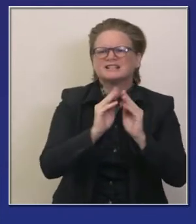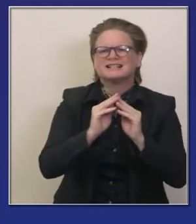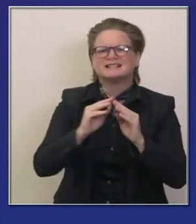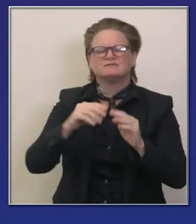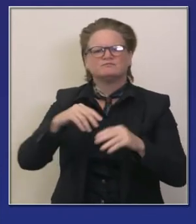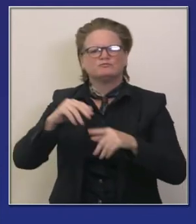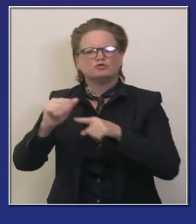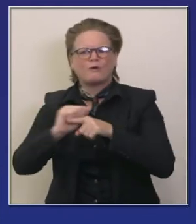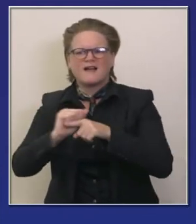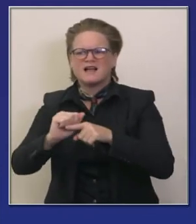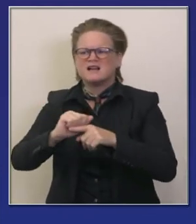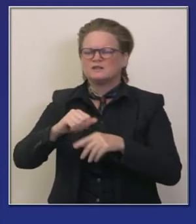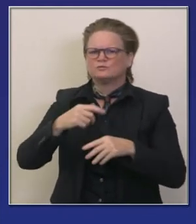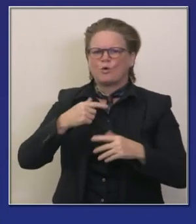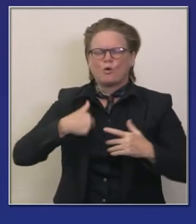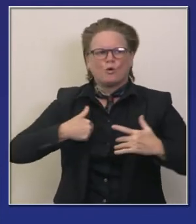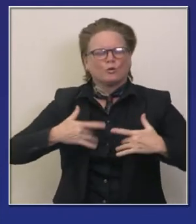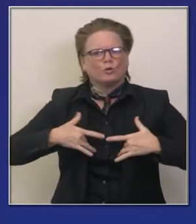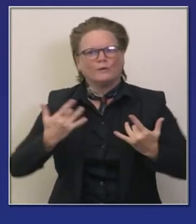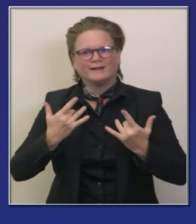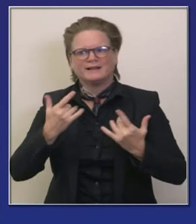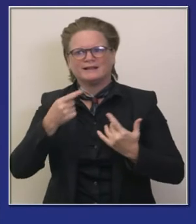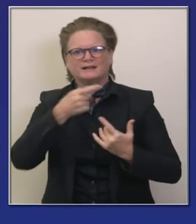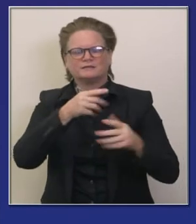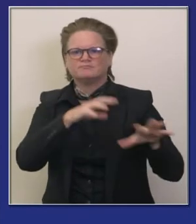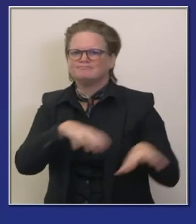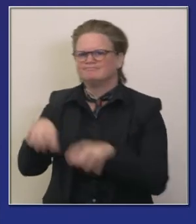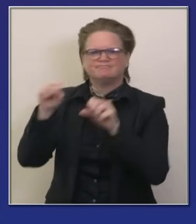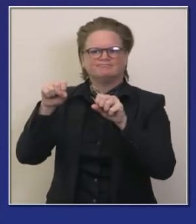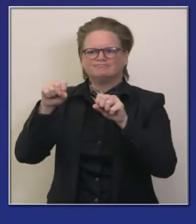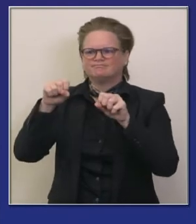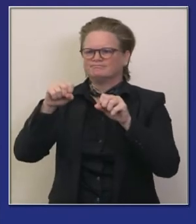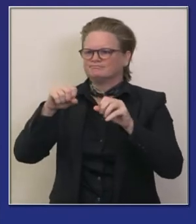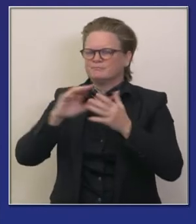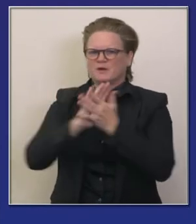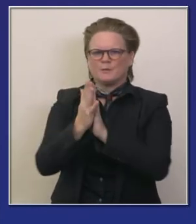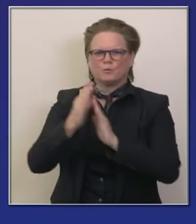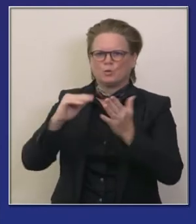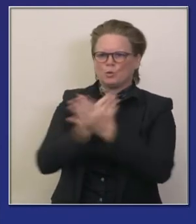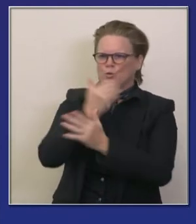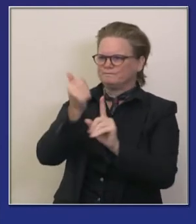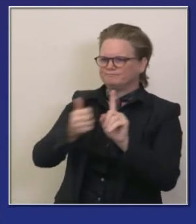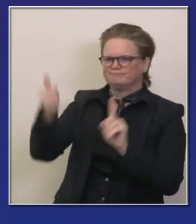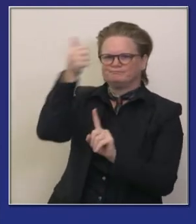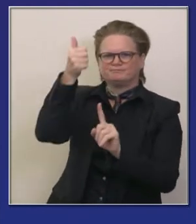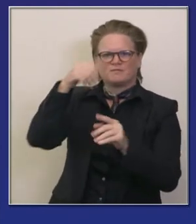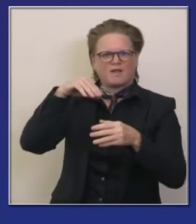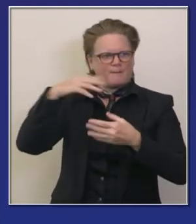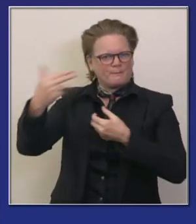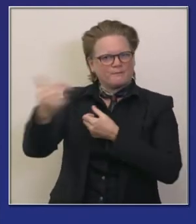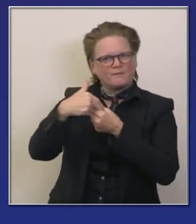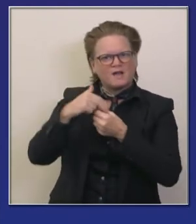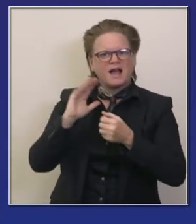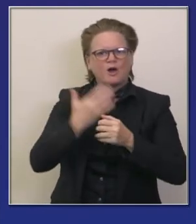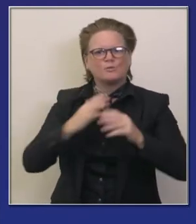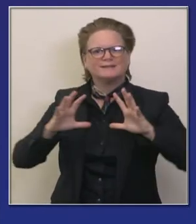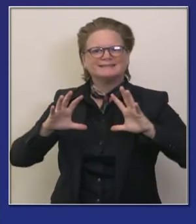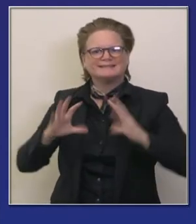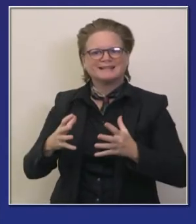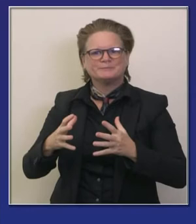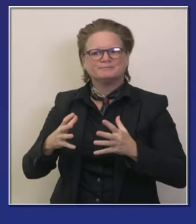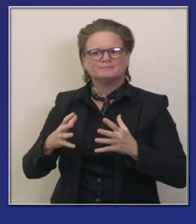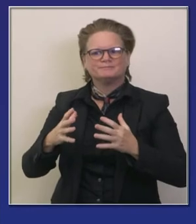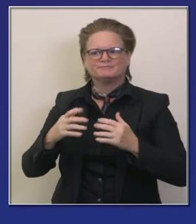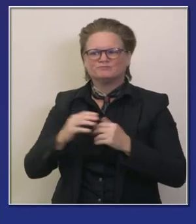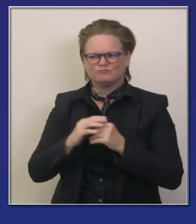en otras partes del estado por ser tan excelentes y estamos orgullosos de tenerlo en el equipo al